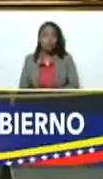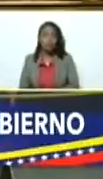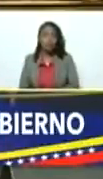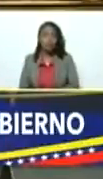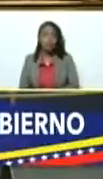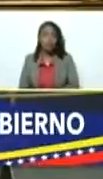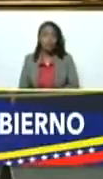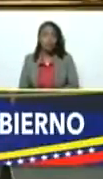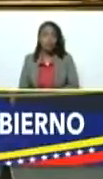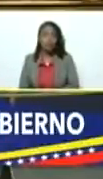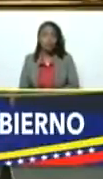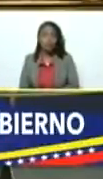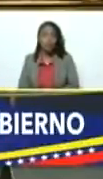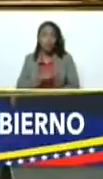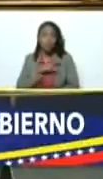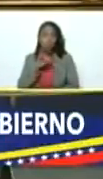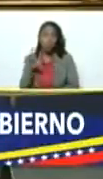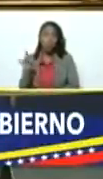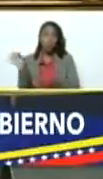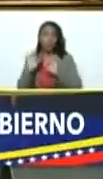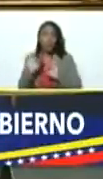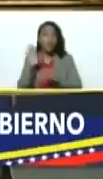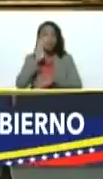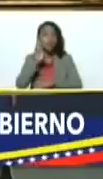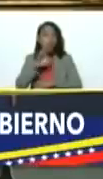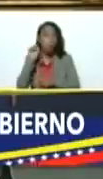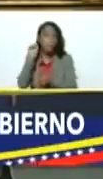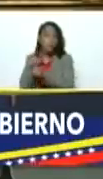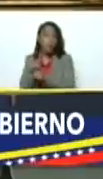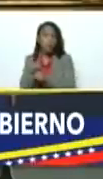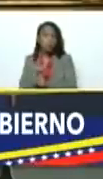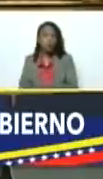la indolencia la corrupción el abandono